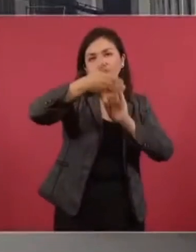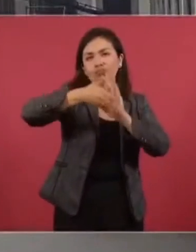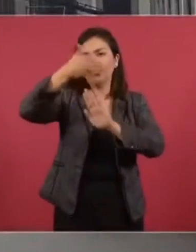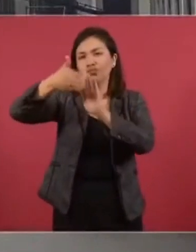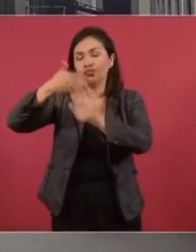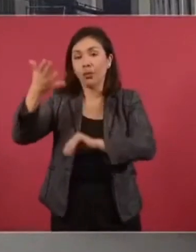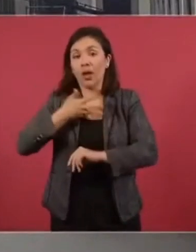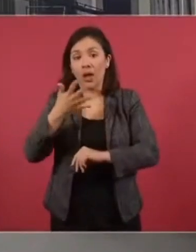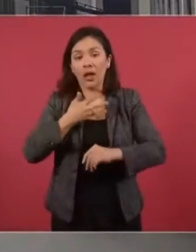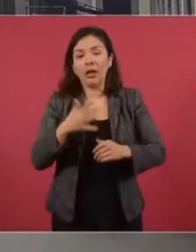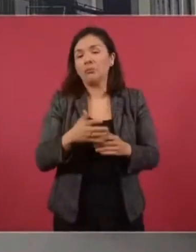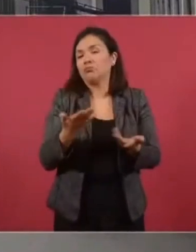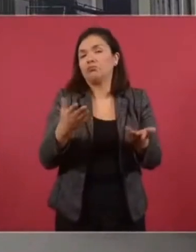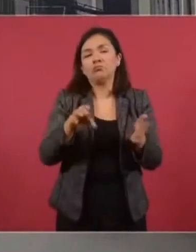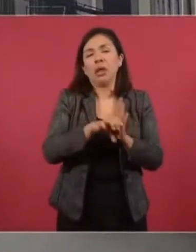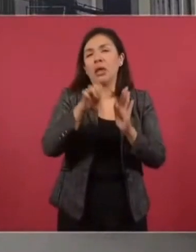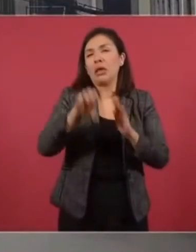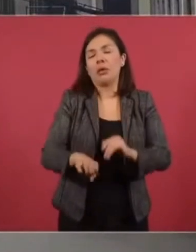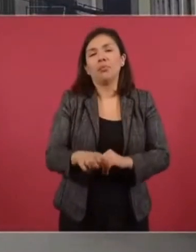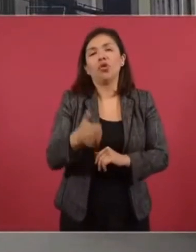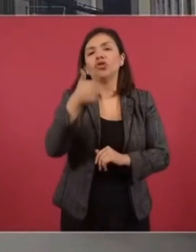Seis zócalos.